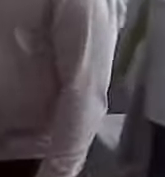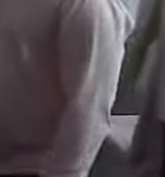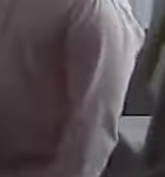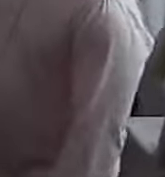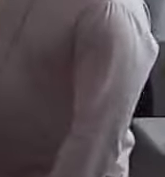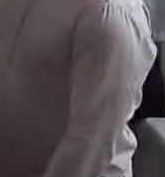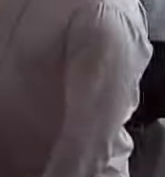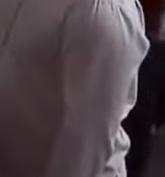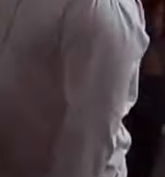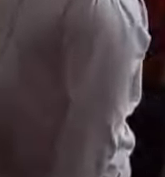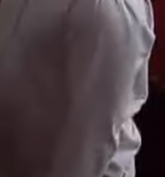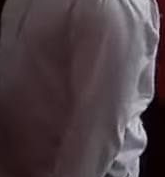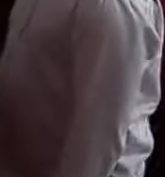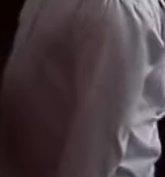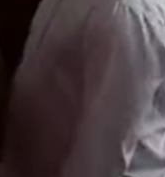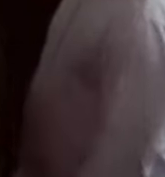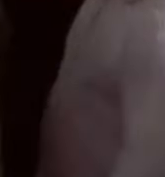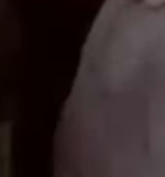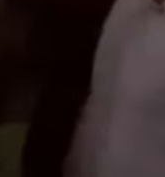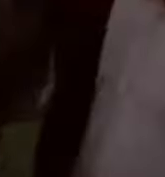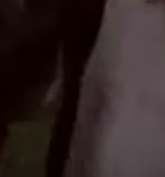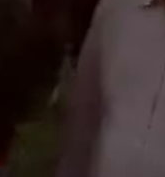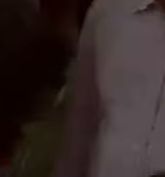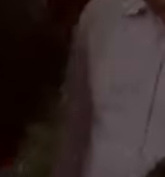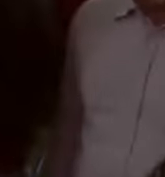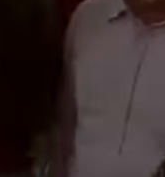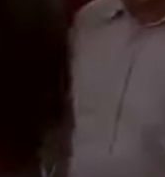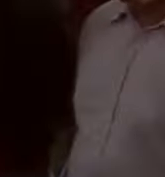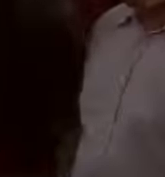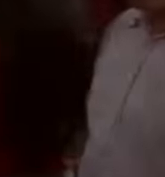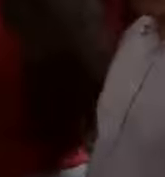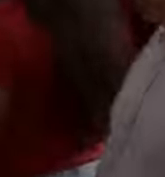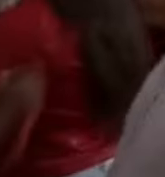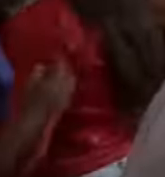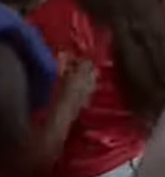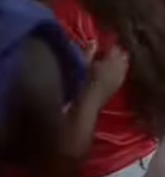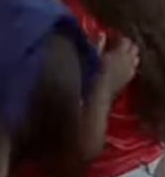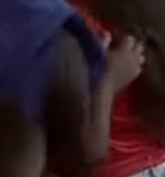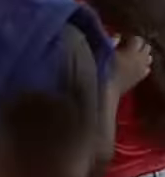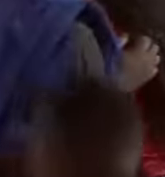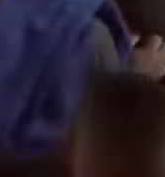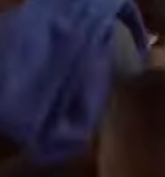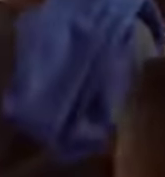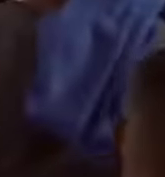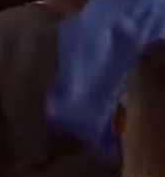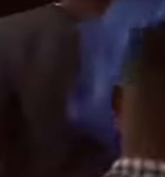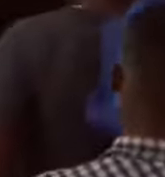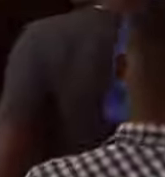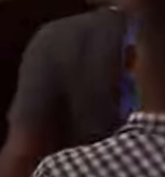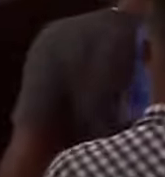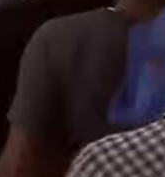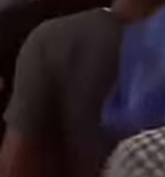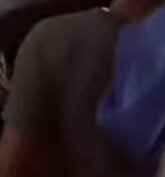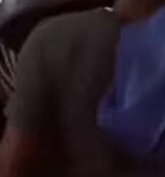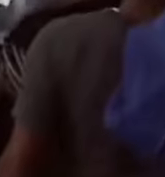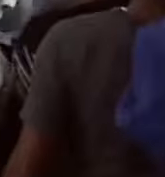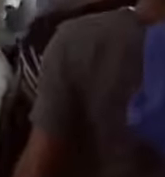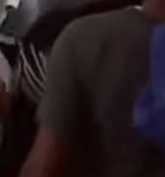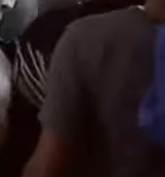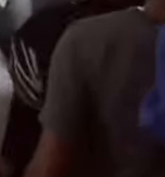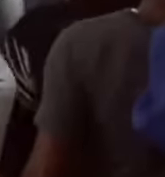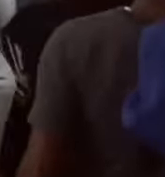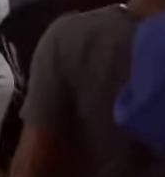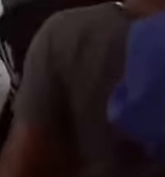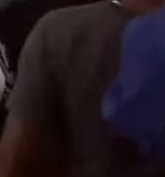un traumatólogo un ginecólogo y un odontólogo las áreas de salud integral comunitaria Ciudadela de Santa Rosalía tienen